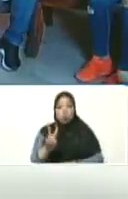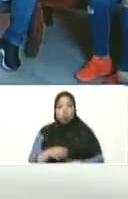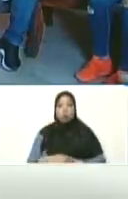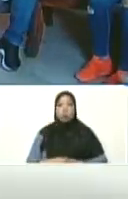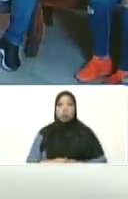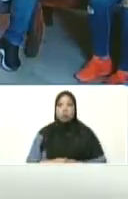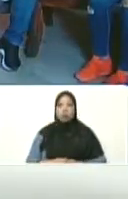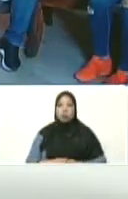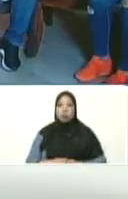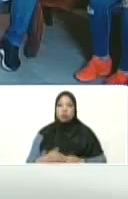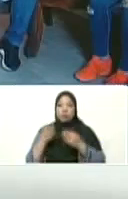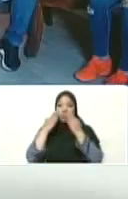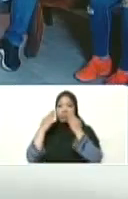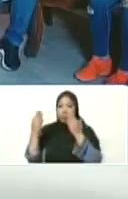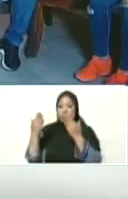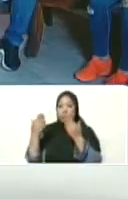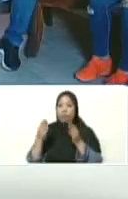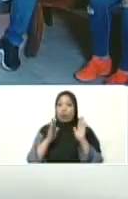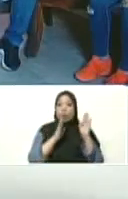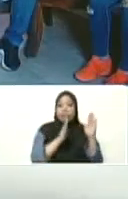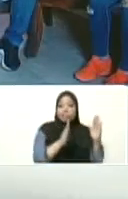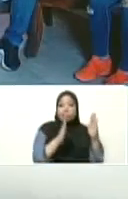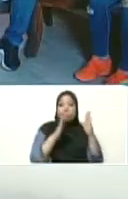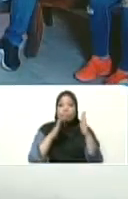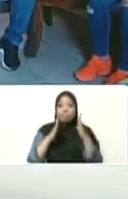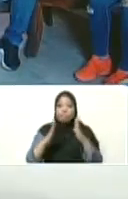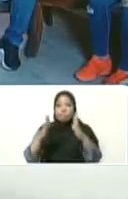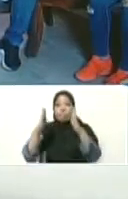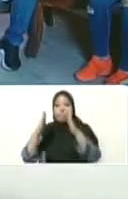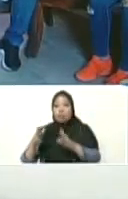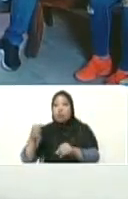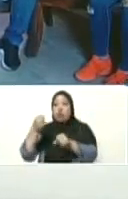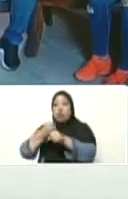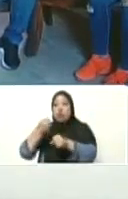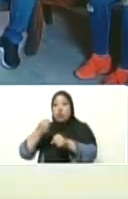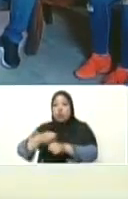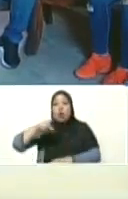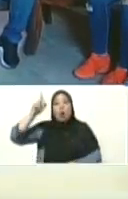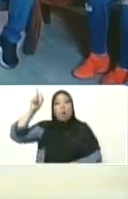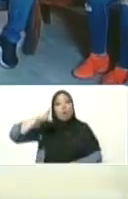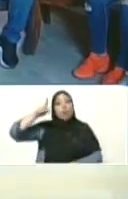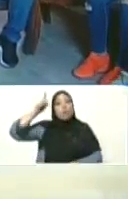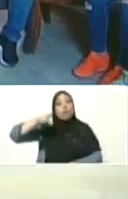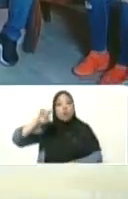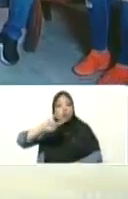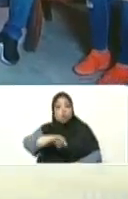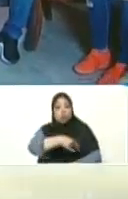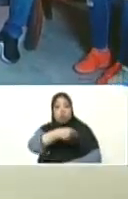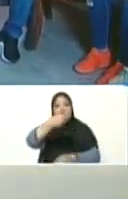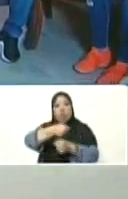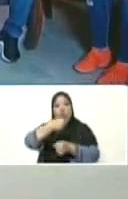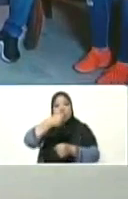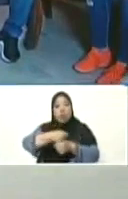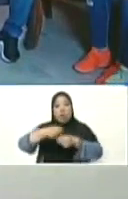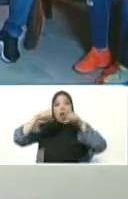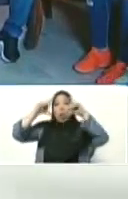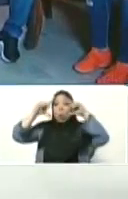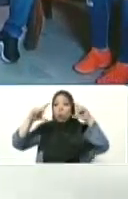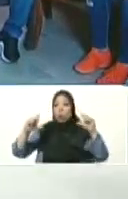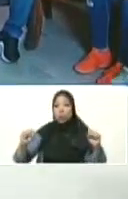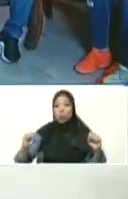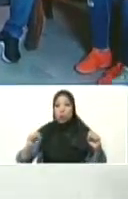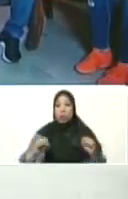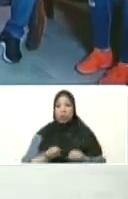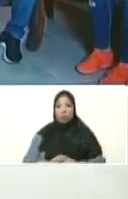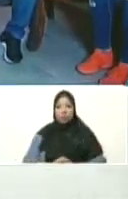aquí va capítulo por capítulo este trabajo se ha hecho con profesores universitarios expertos y de